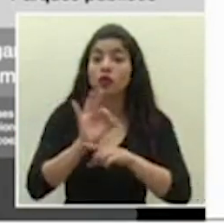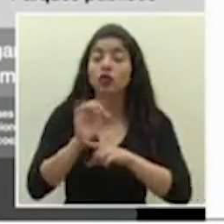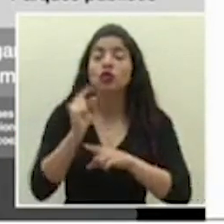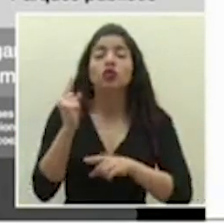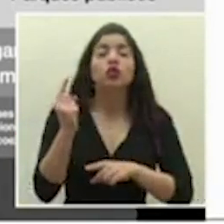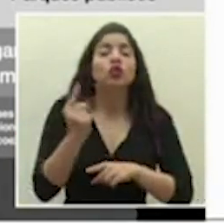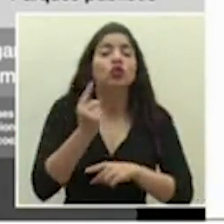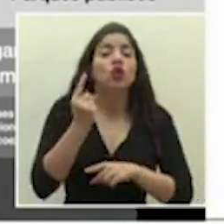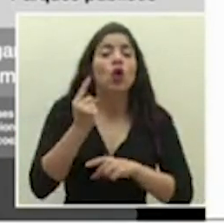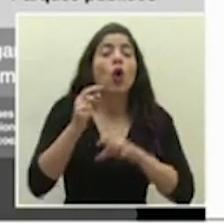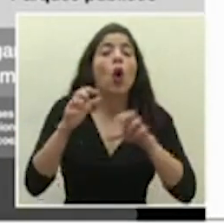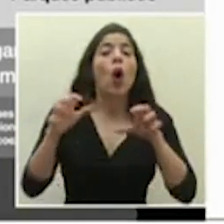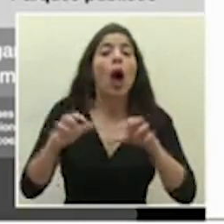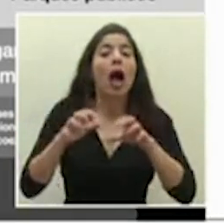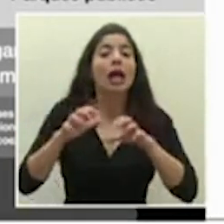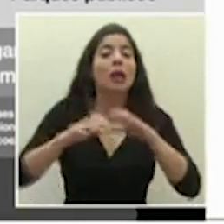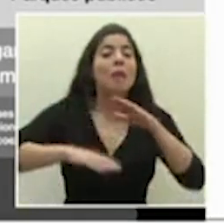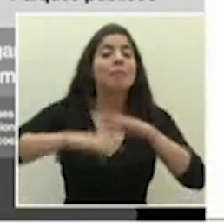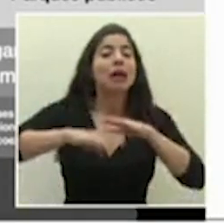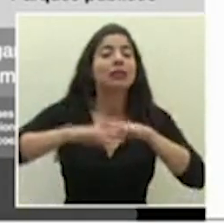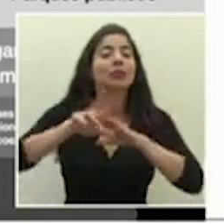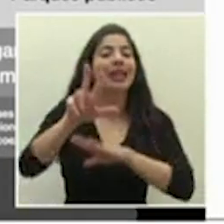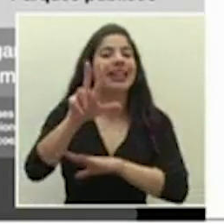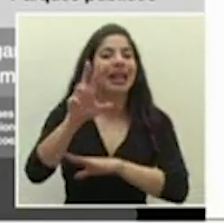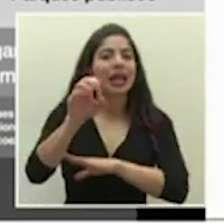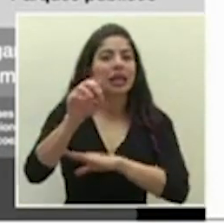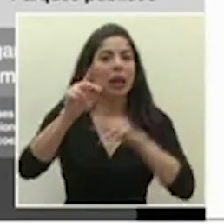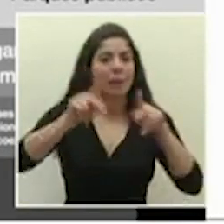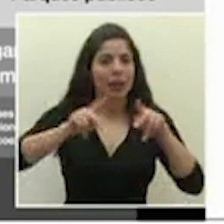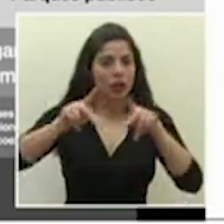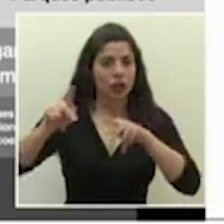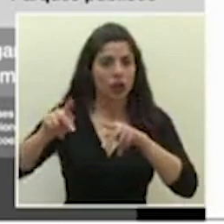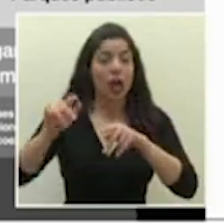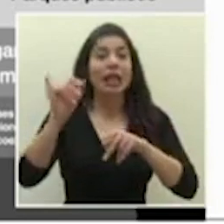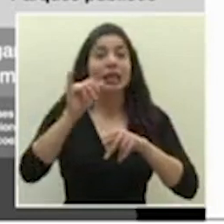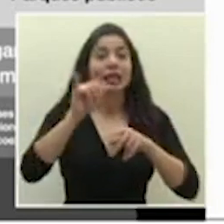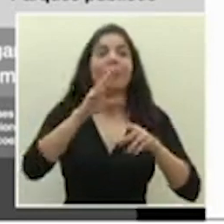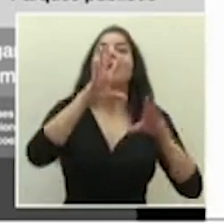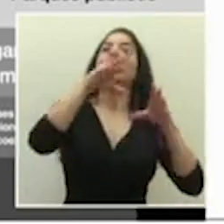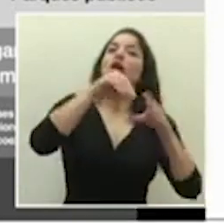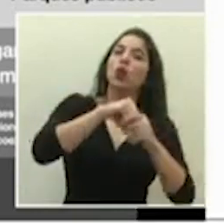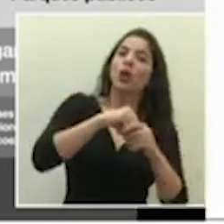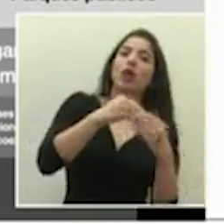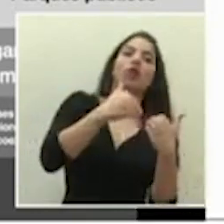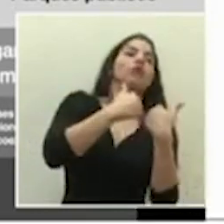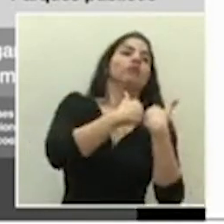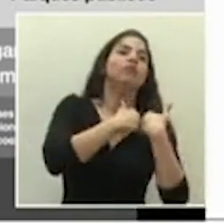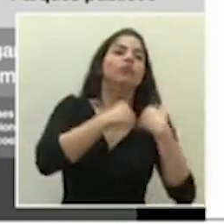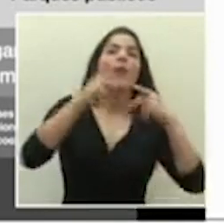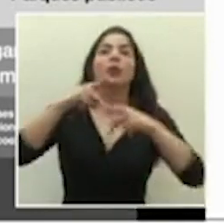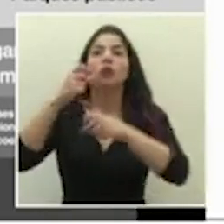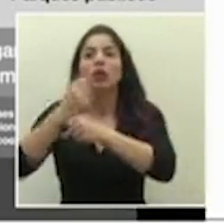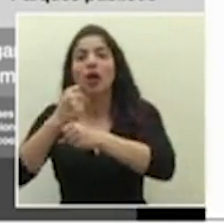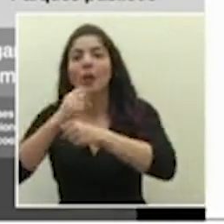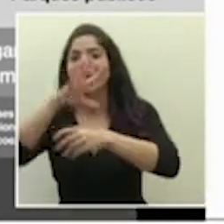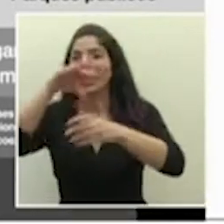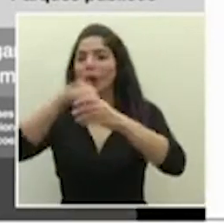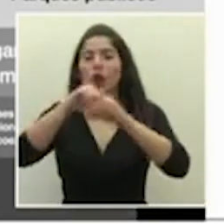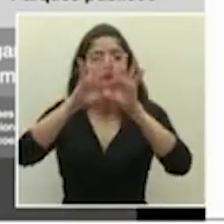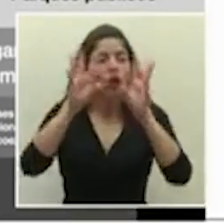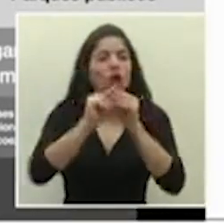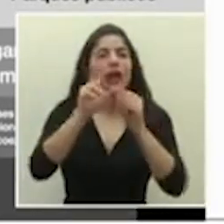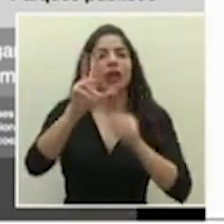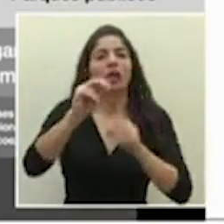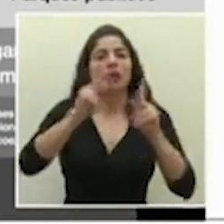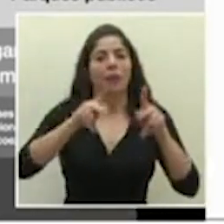actividades de máximo 30 personas, incluyendo organizadores, invitados y personal requerido. Y aquí es muy importante